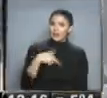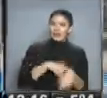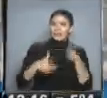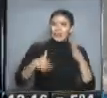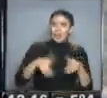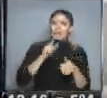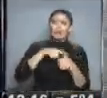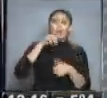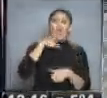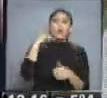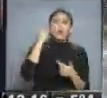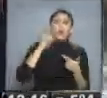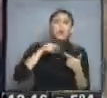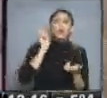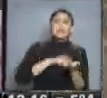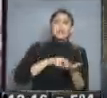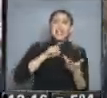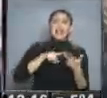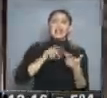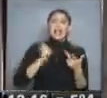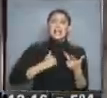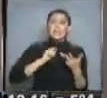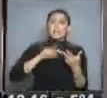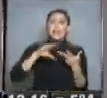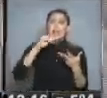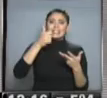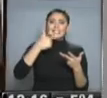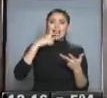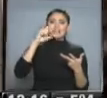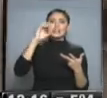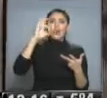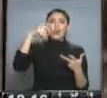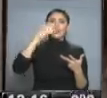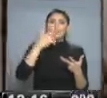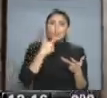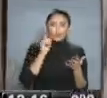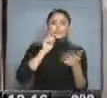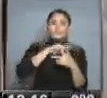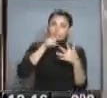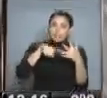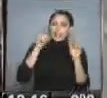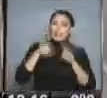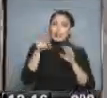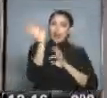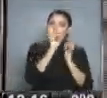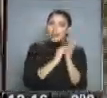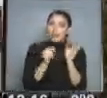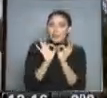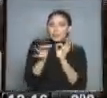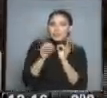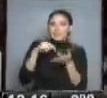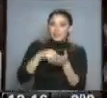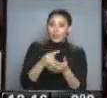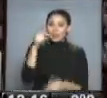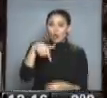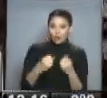en Jujuy, en Salta, en Catamarca, en Chascomús, como vemos esta persona que nos está indicando. En Chascomús también llegó muy cerquita de la ciudad de Buenos Aires.